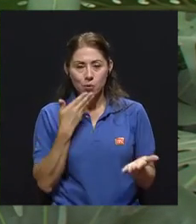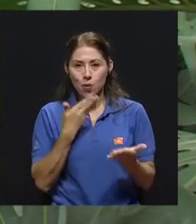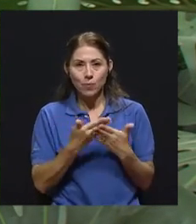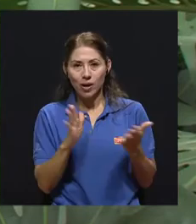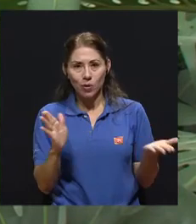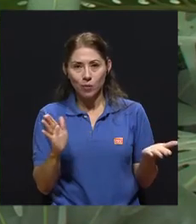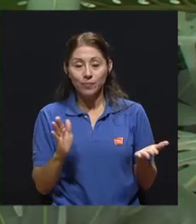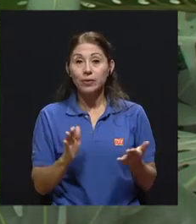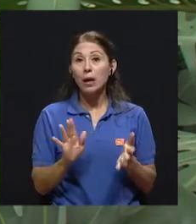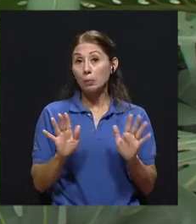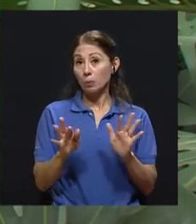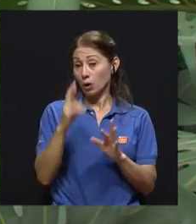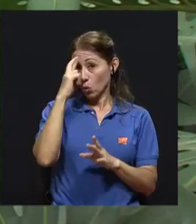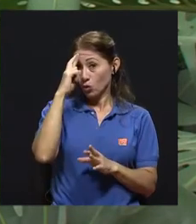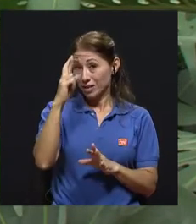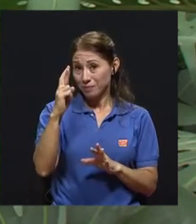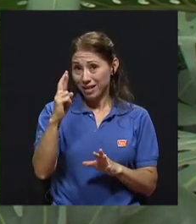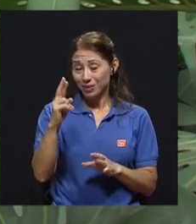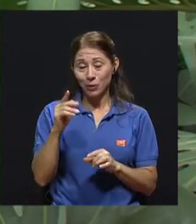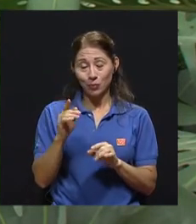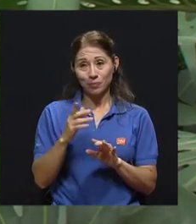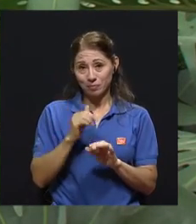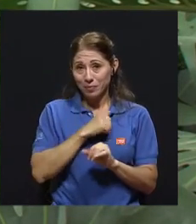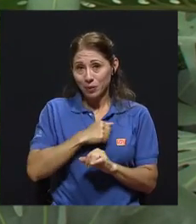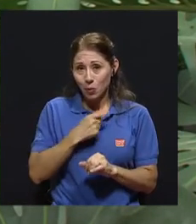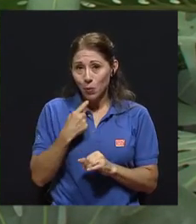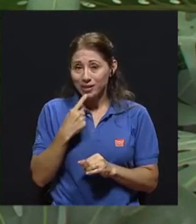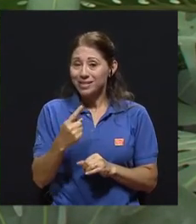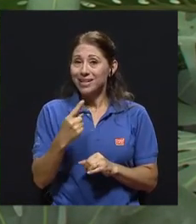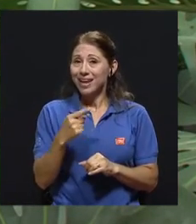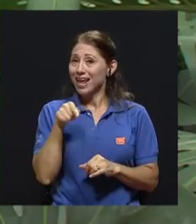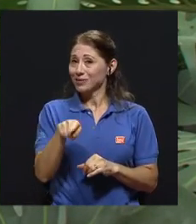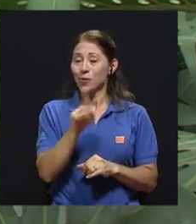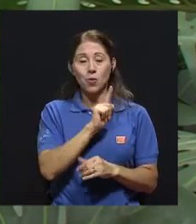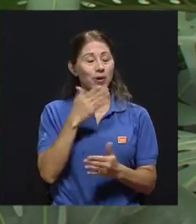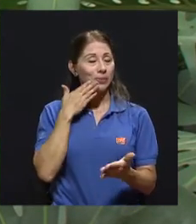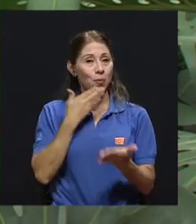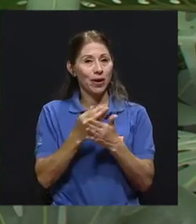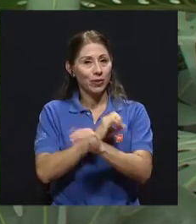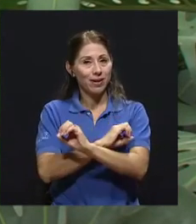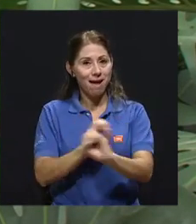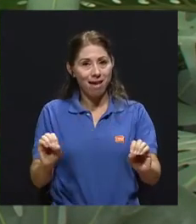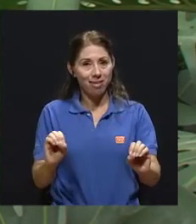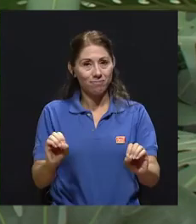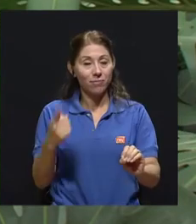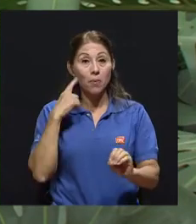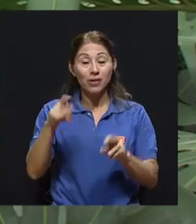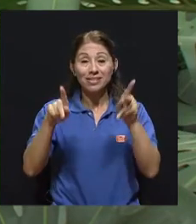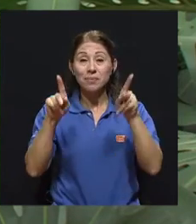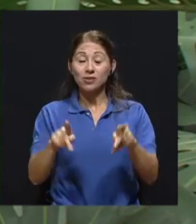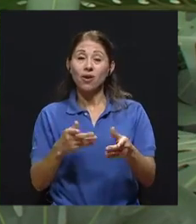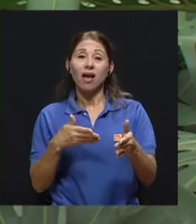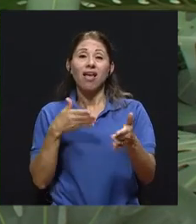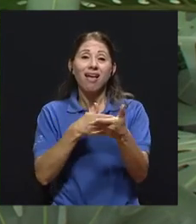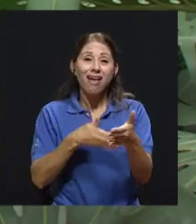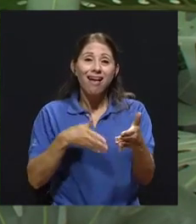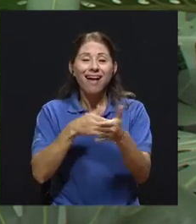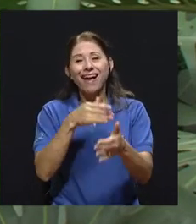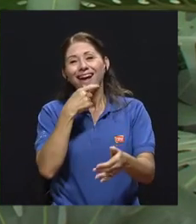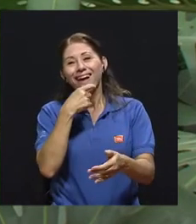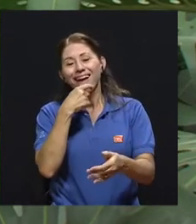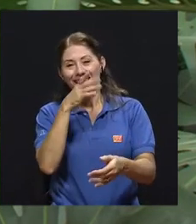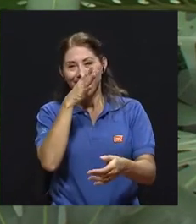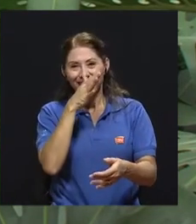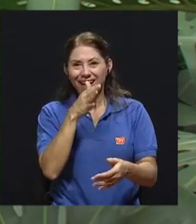Bueno, con todo respeto en absoluto, para nada bueno, diría yo, ¿verdad? Porque ese tipo de acercamiento en teoría pretende